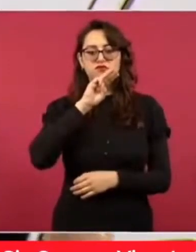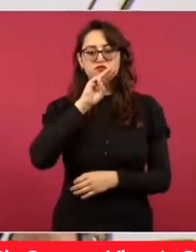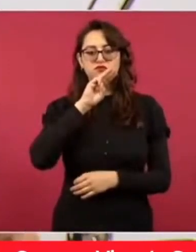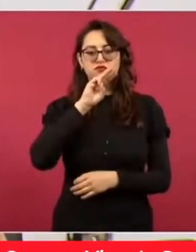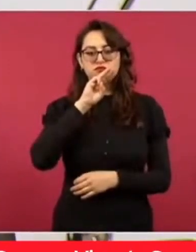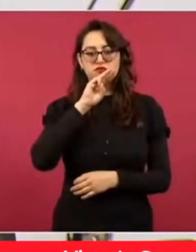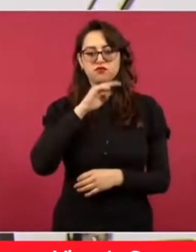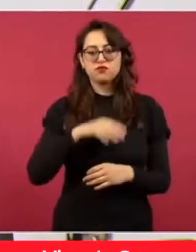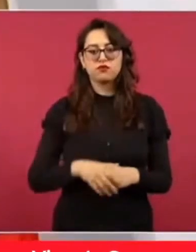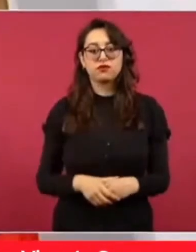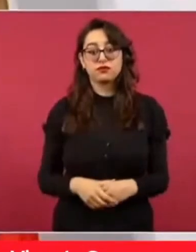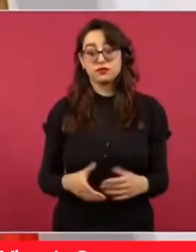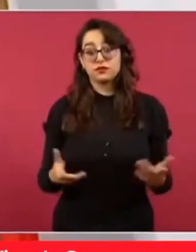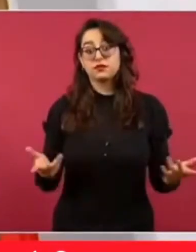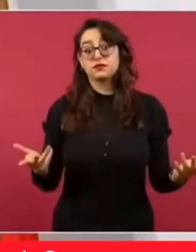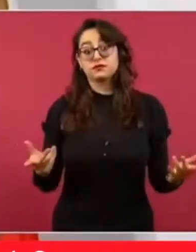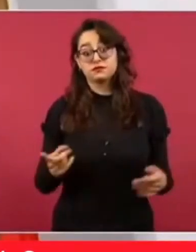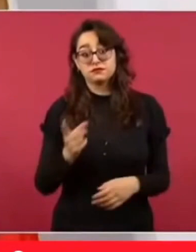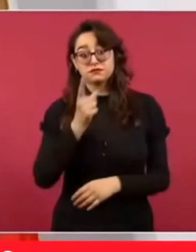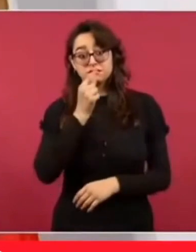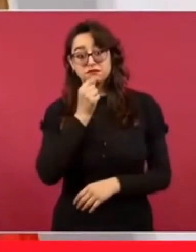las mamás policías,